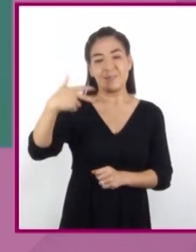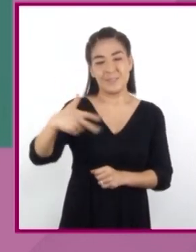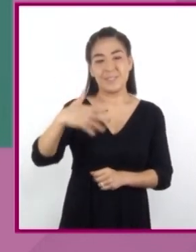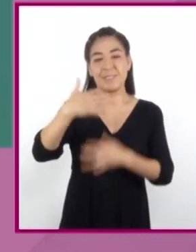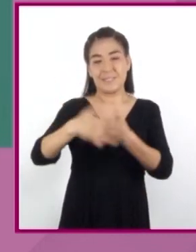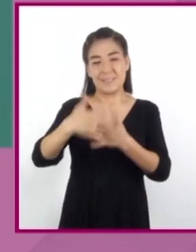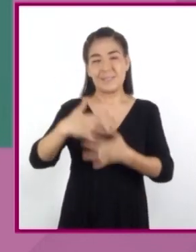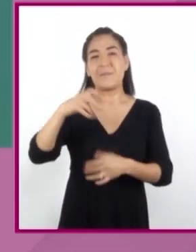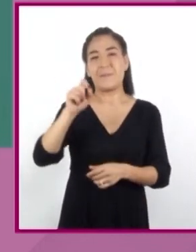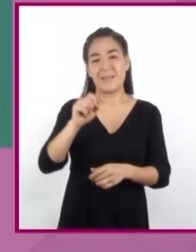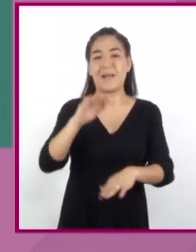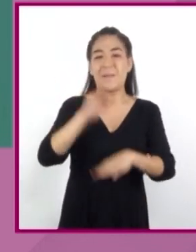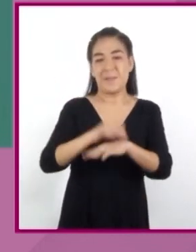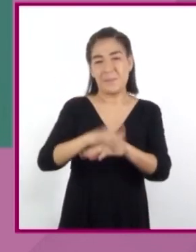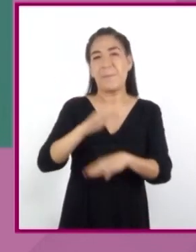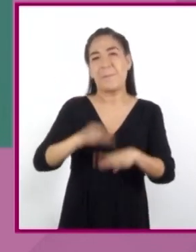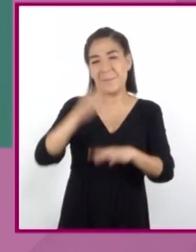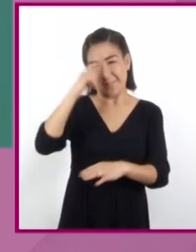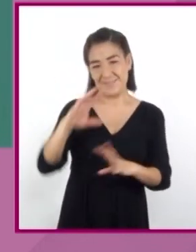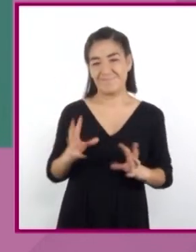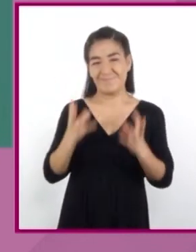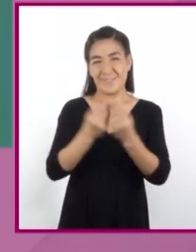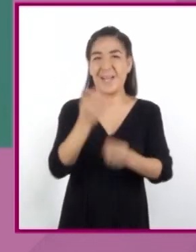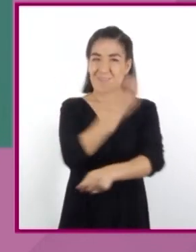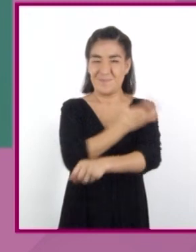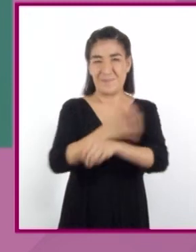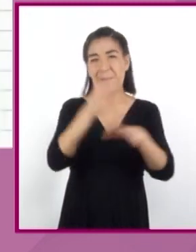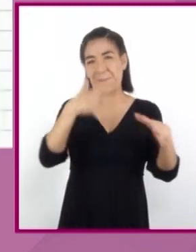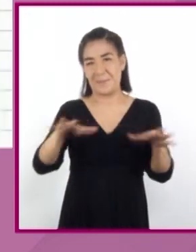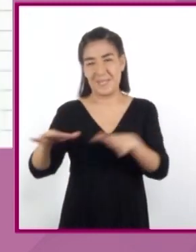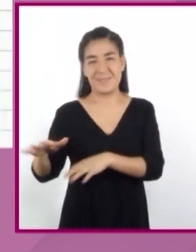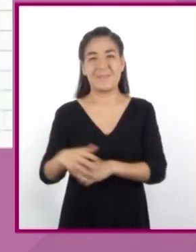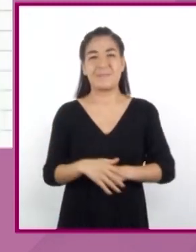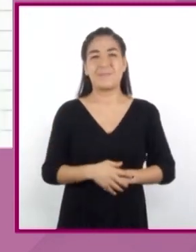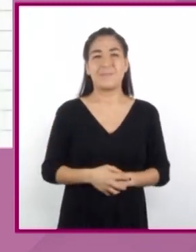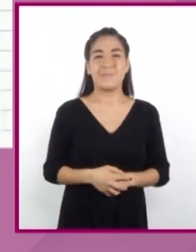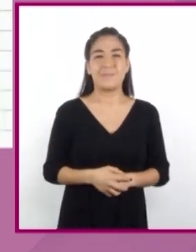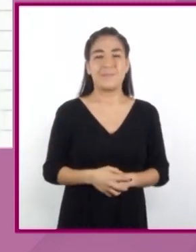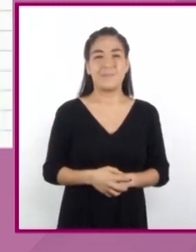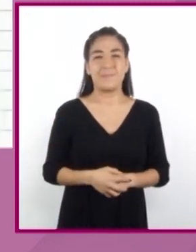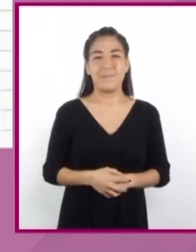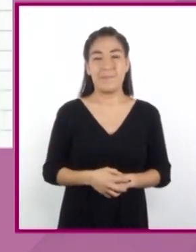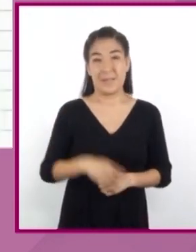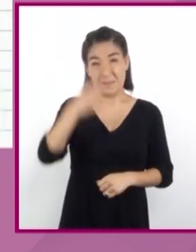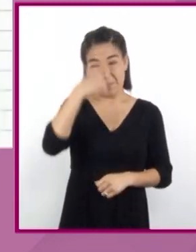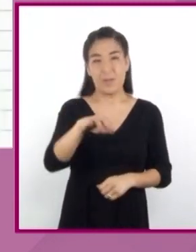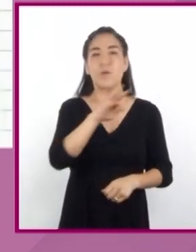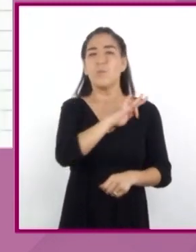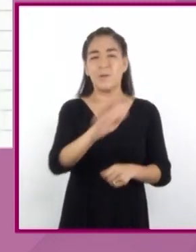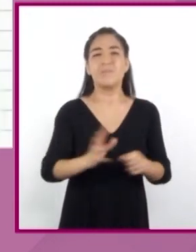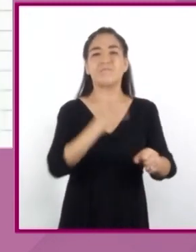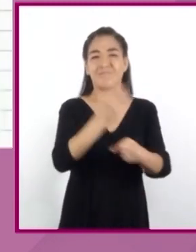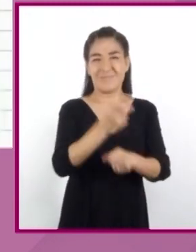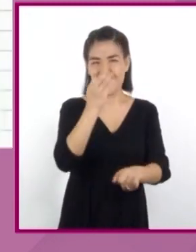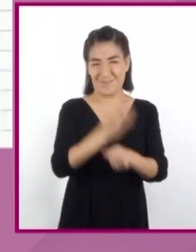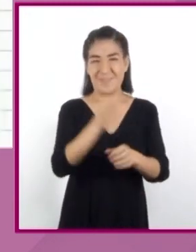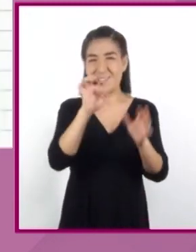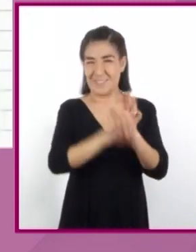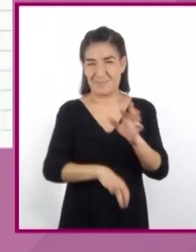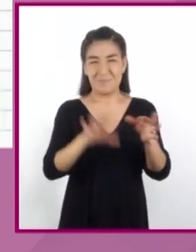15 y 20 amigos más para acompañarlos a la playa? Para poder resolver este ejemplo,